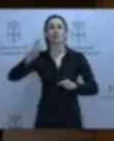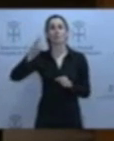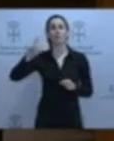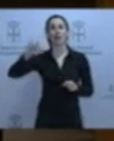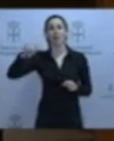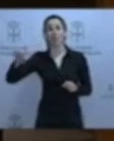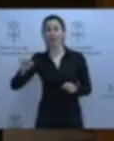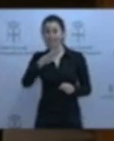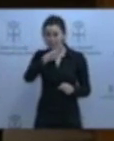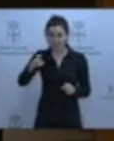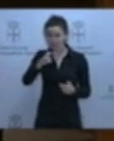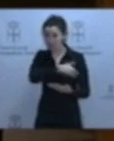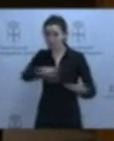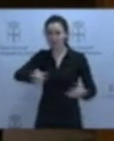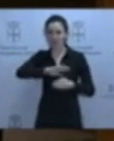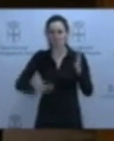300 millones de sobrecoste.